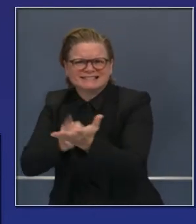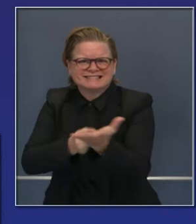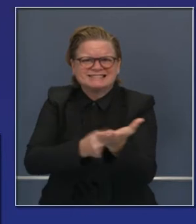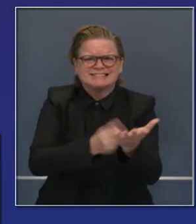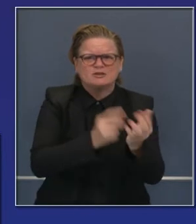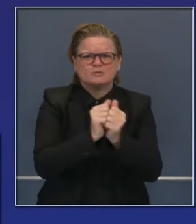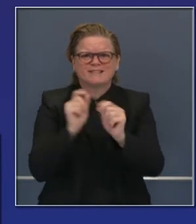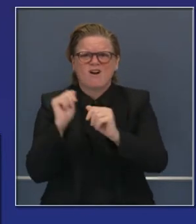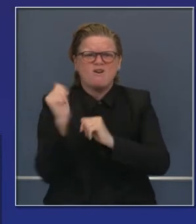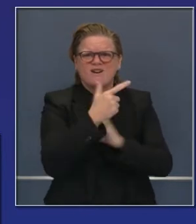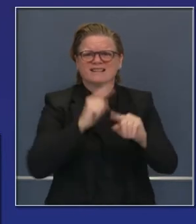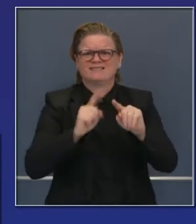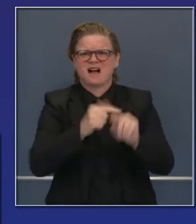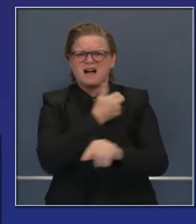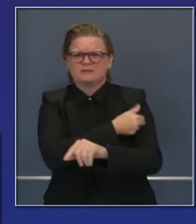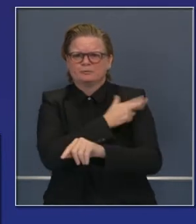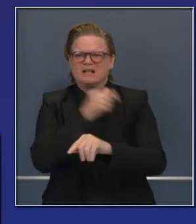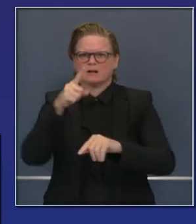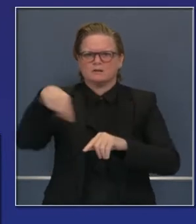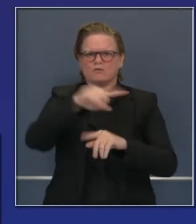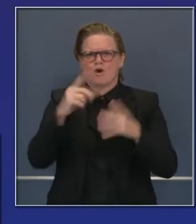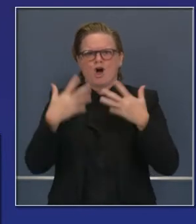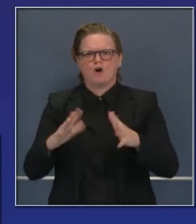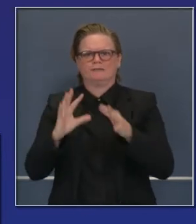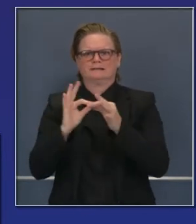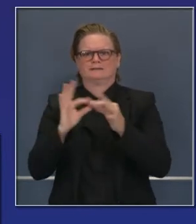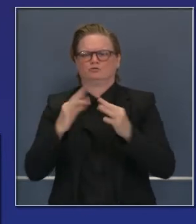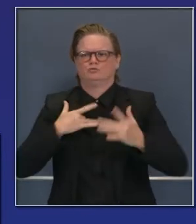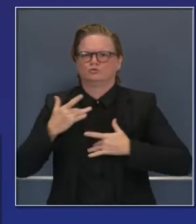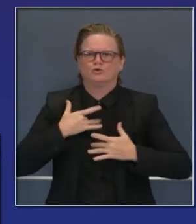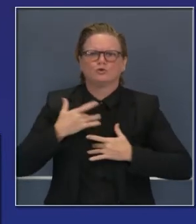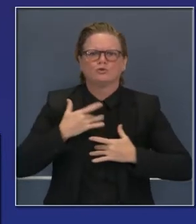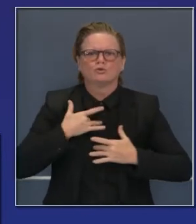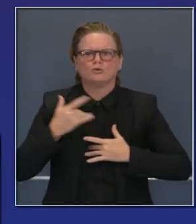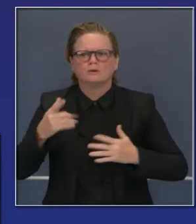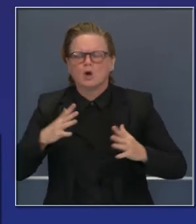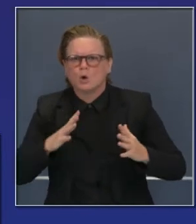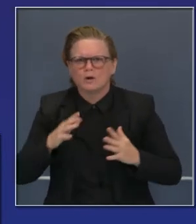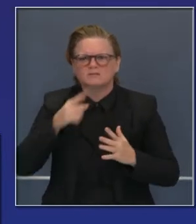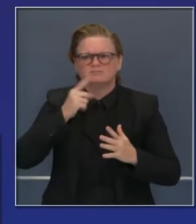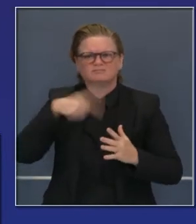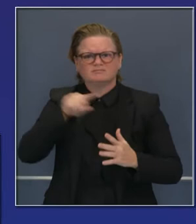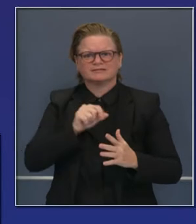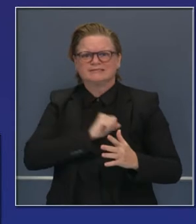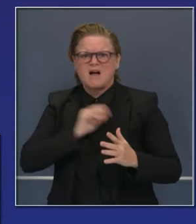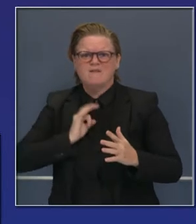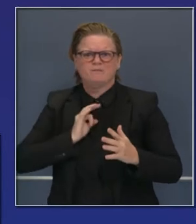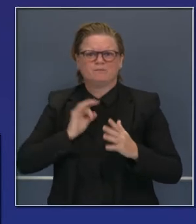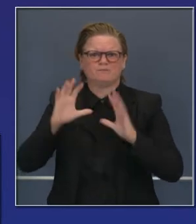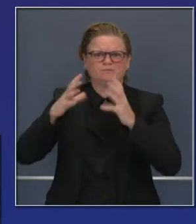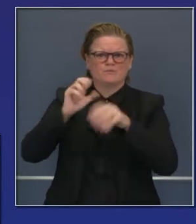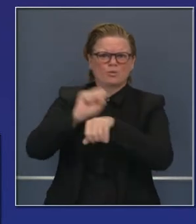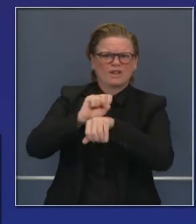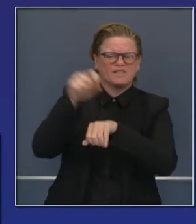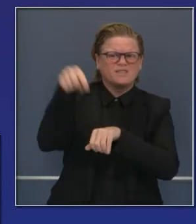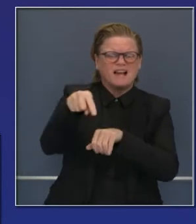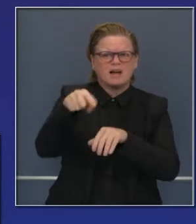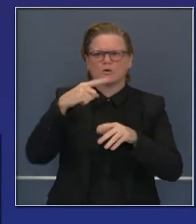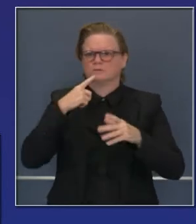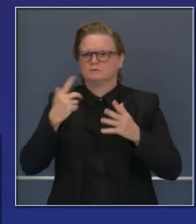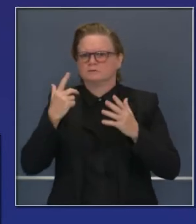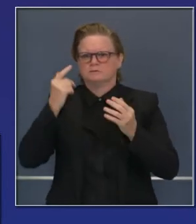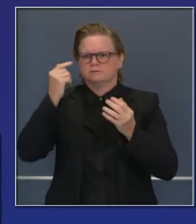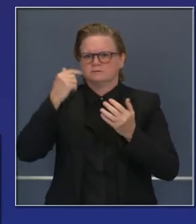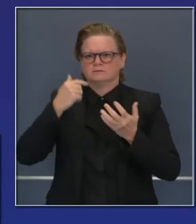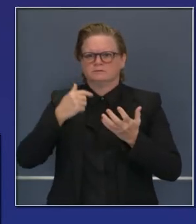dónde ven ellos sus mayores retos, para ayudarlos a ponerse fuertes. Entendemos que